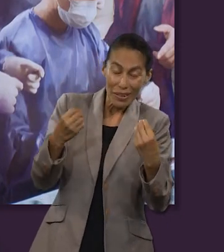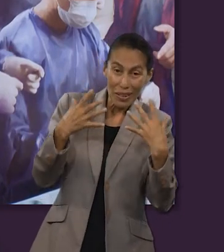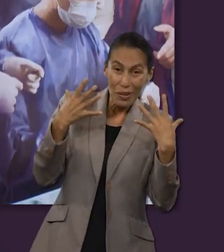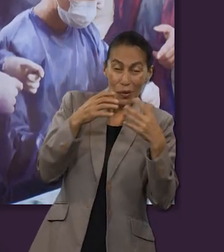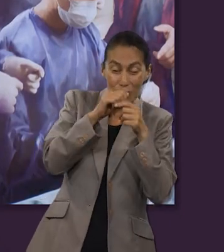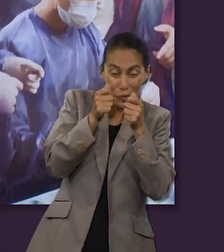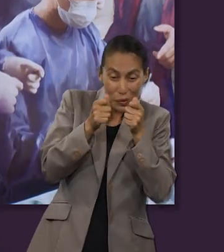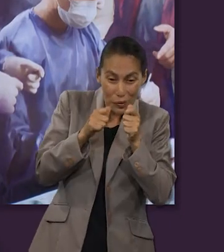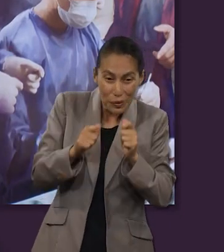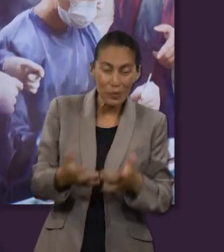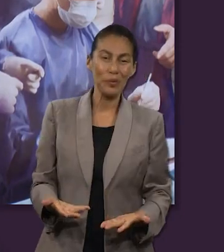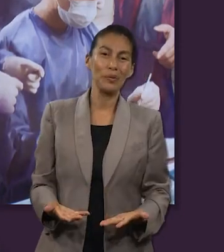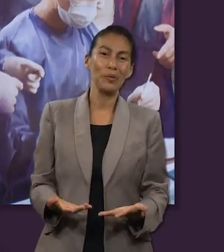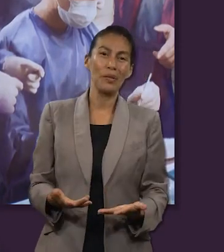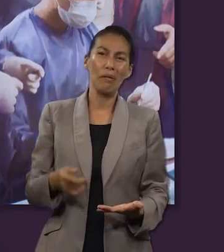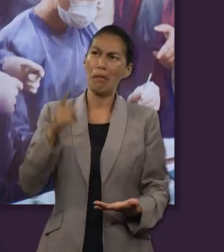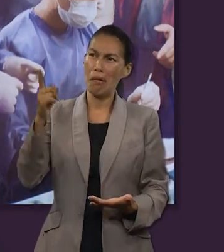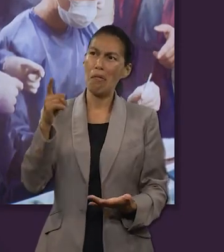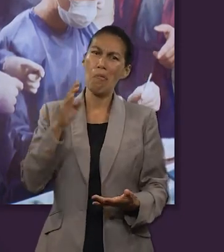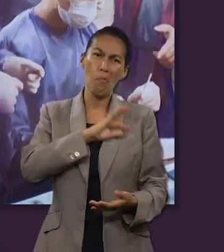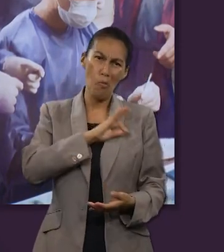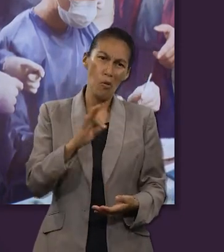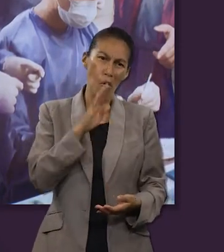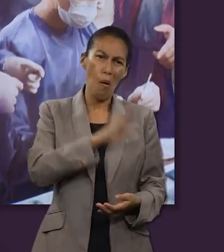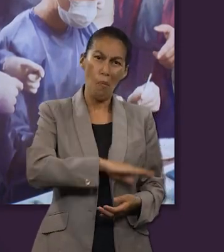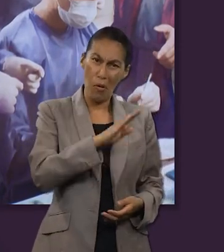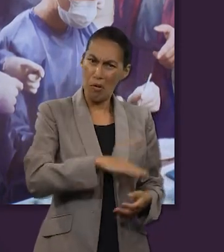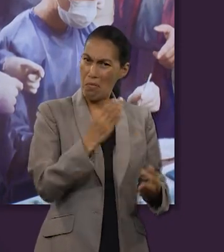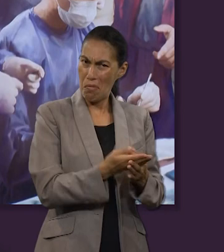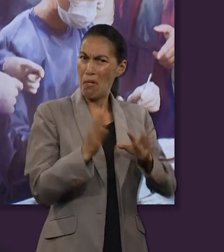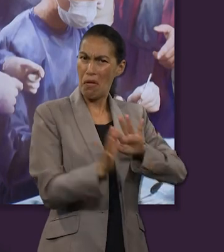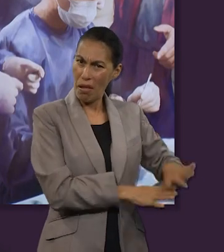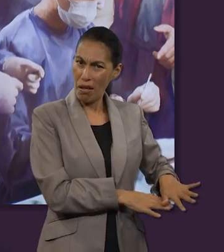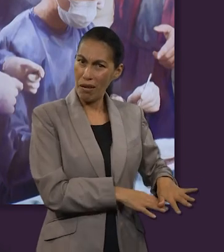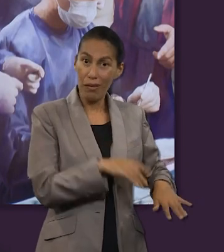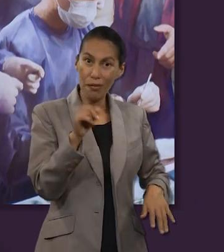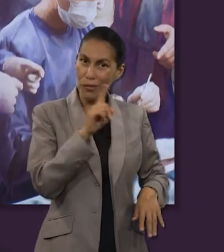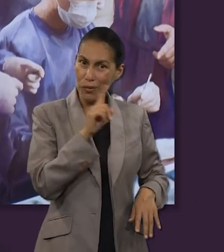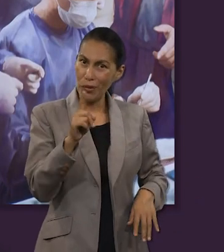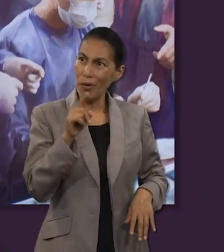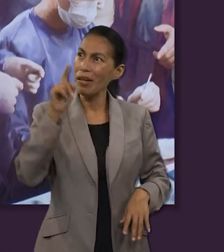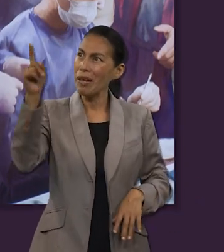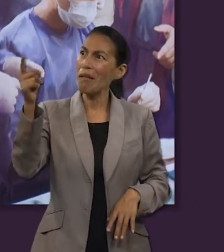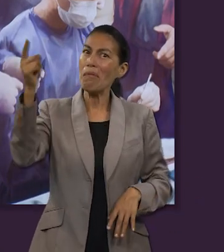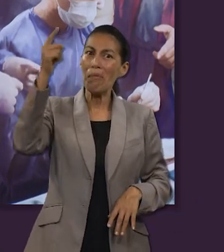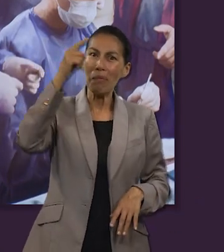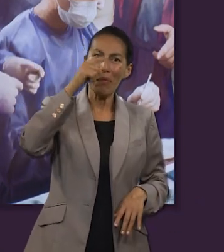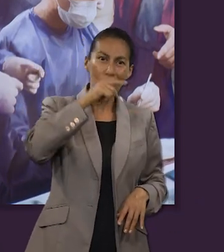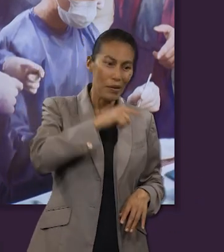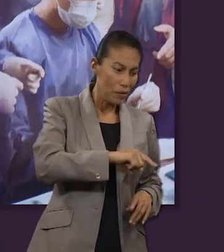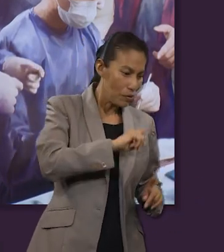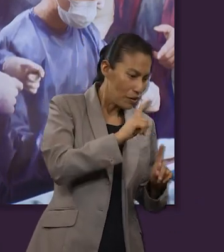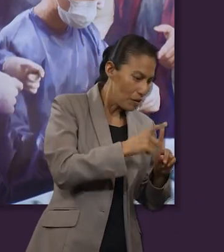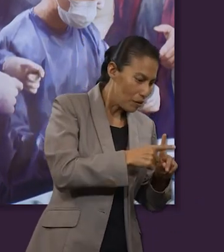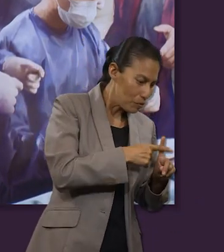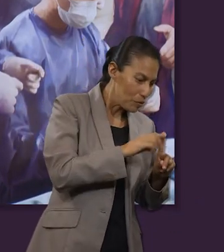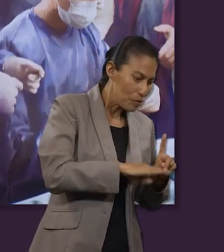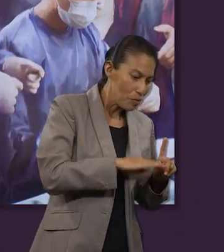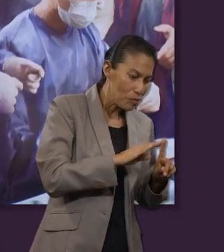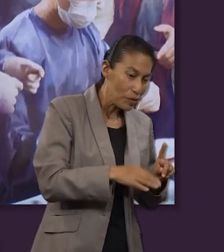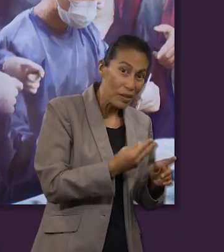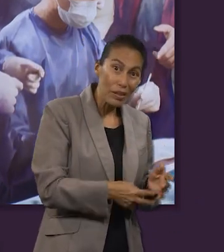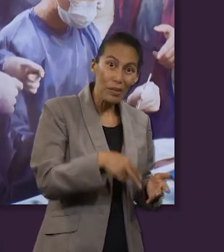que nos creó que simplemente pudo haber hecho un borrón y cuenta nueva estuvo dispuesto a sacrificarse por mí entonces